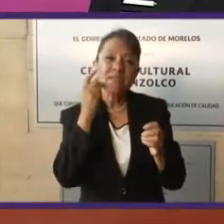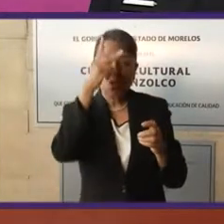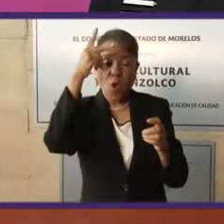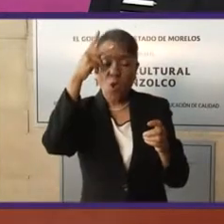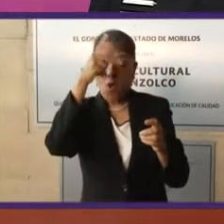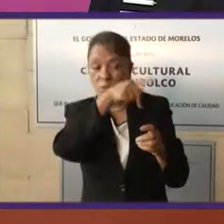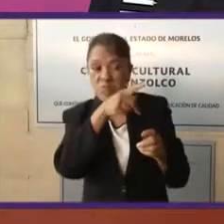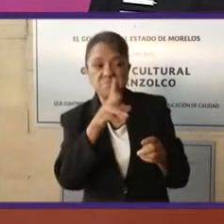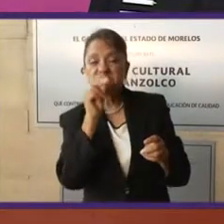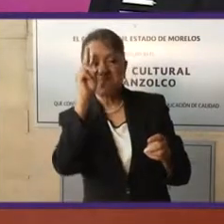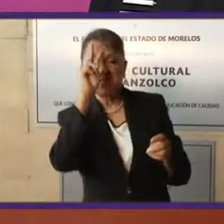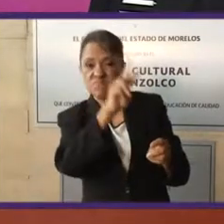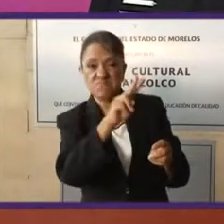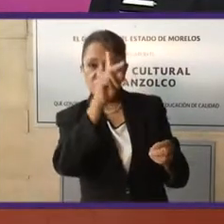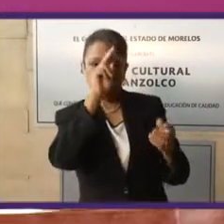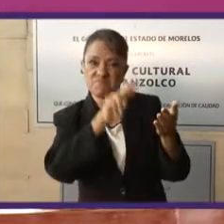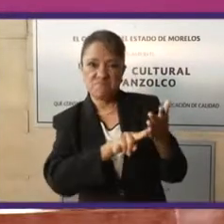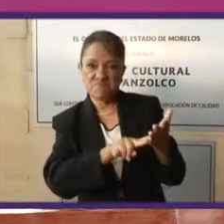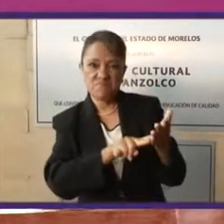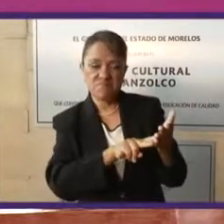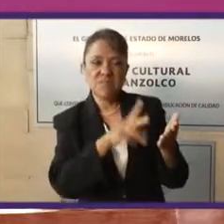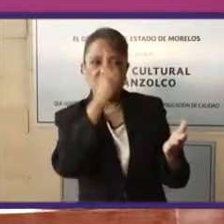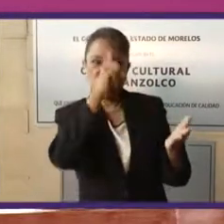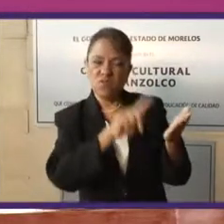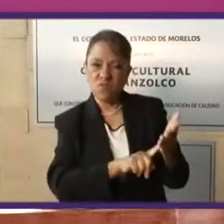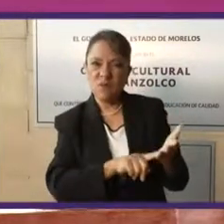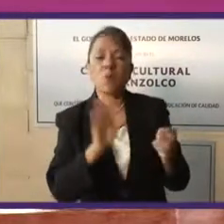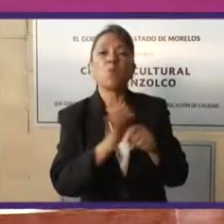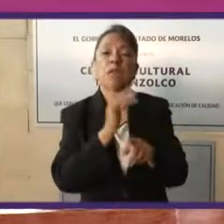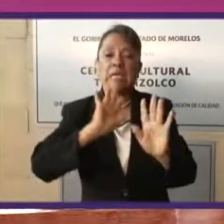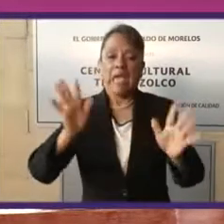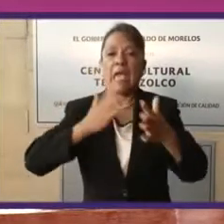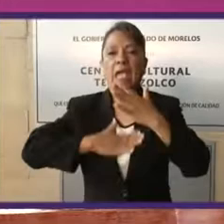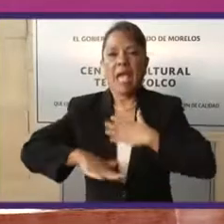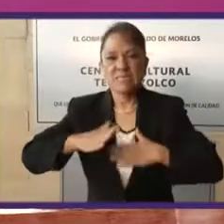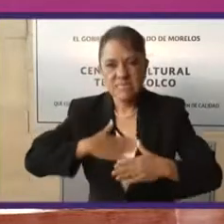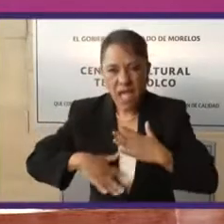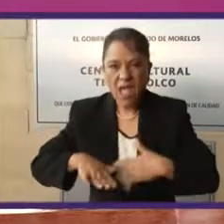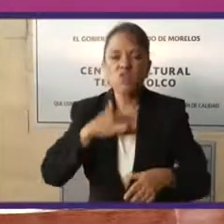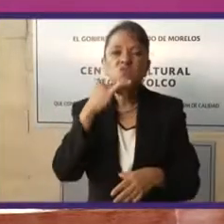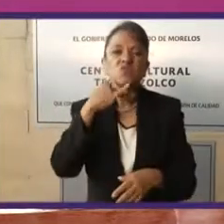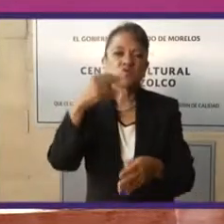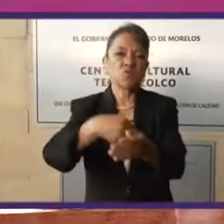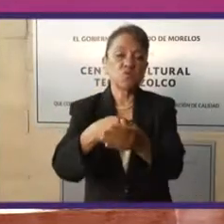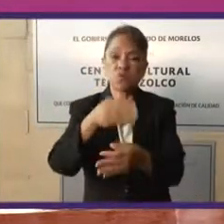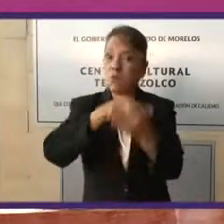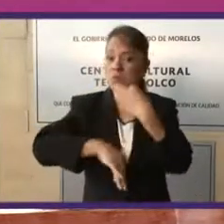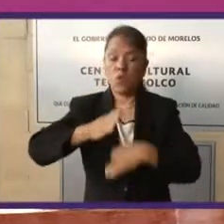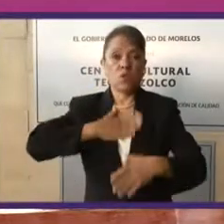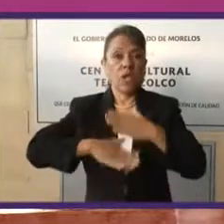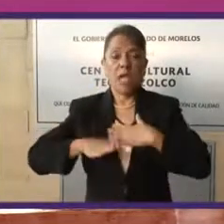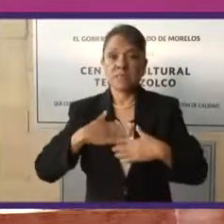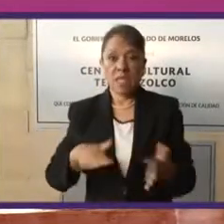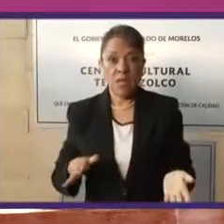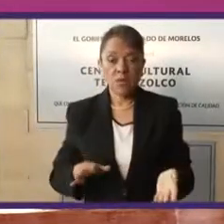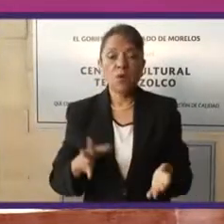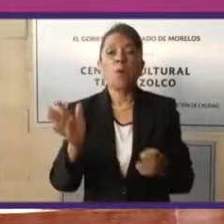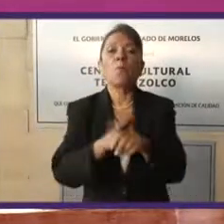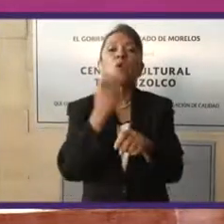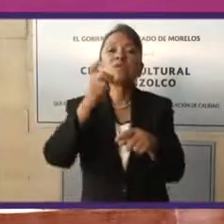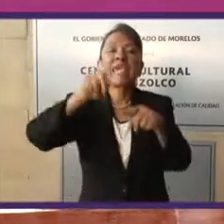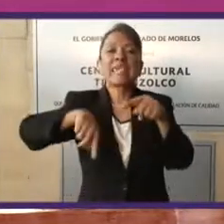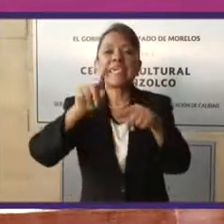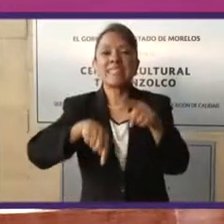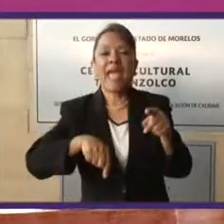Por ejemplo, si están cansados de la corrupción como lo estamos todos, entonces quitemos del fuero a los políticos.